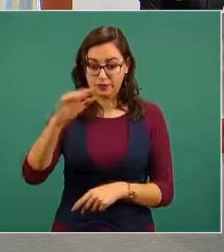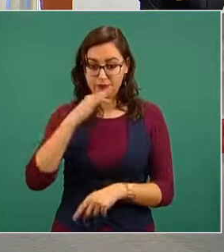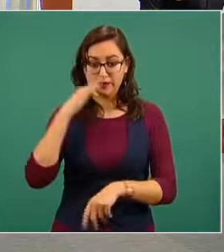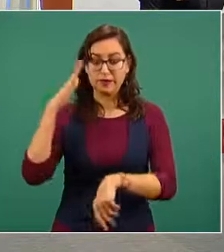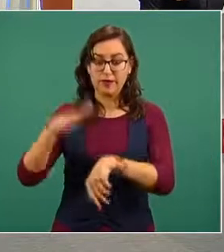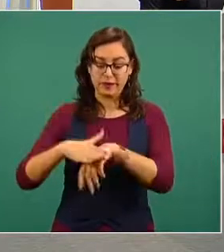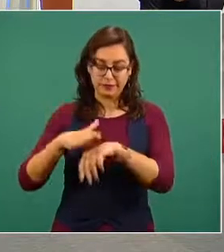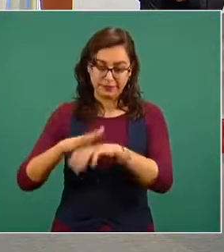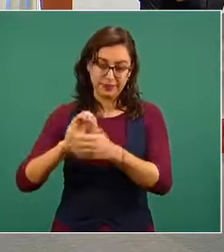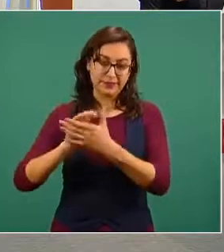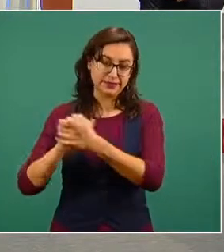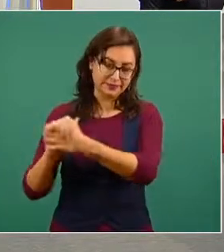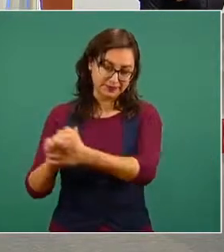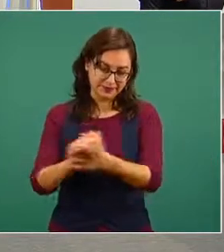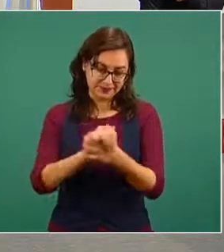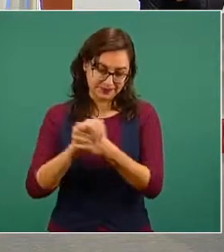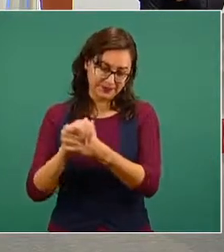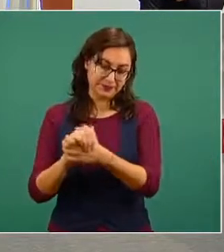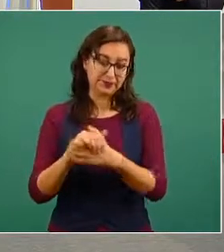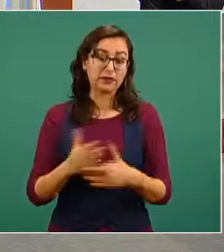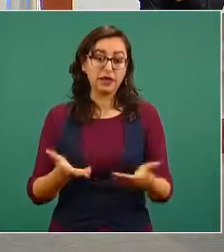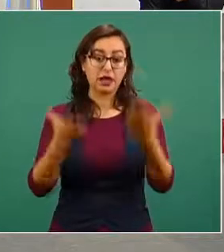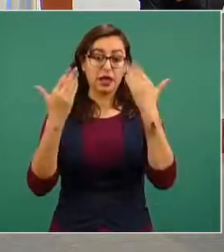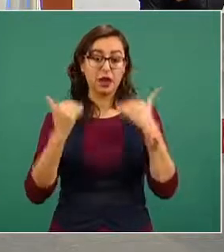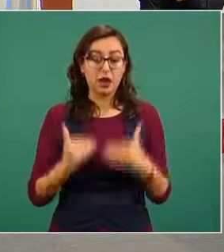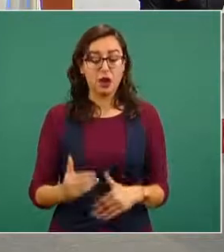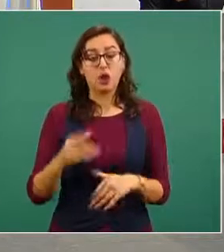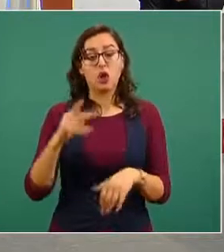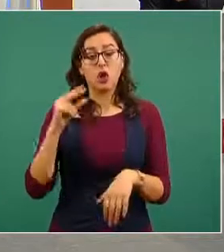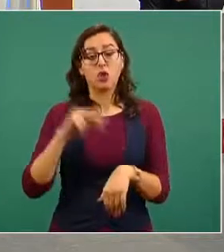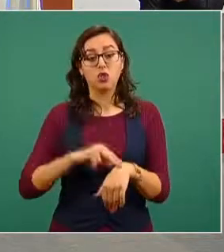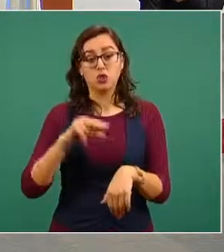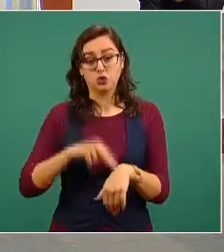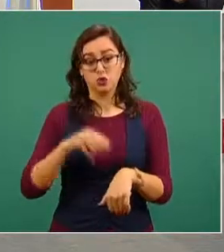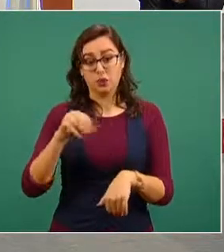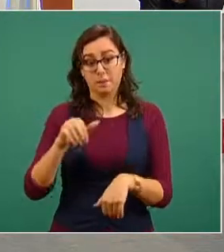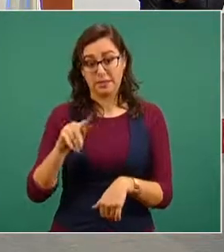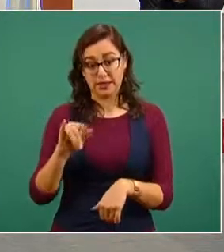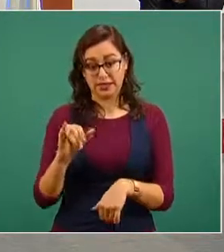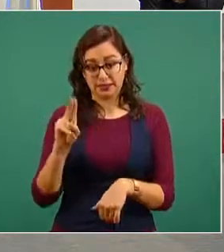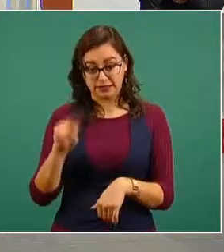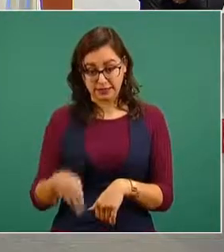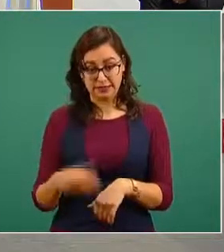ceder la palabra al doctor Manuel de la O secretario de salud